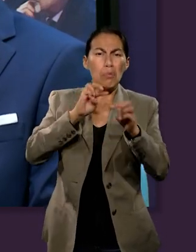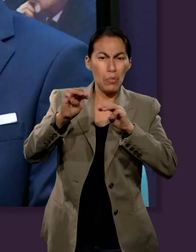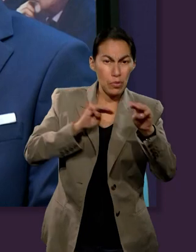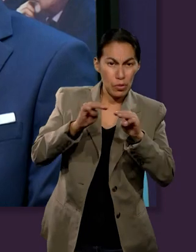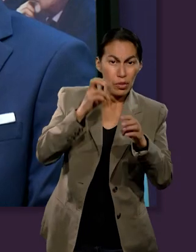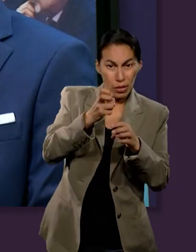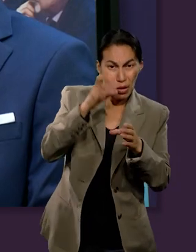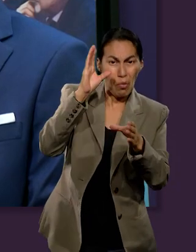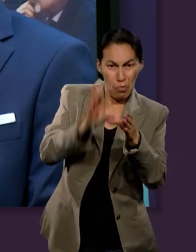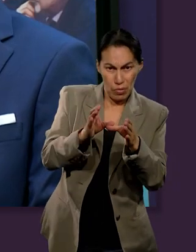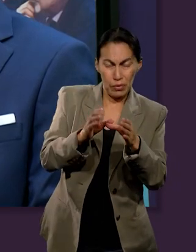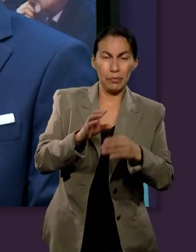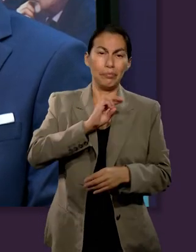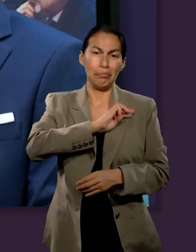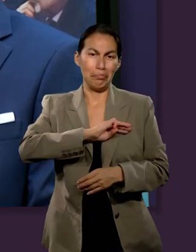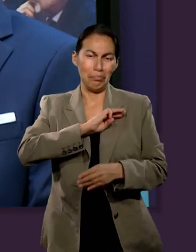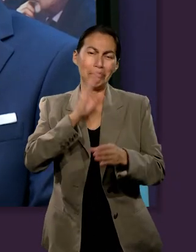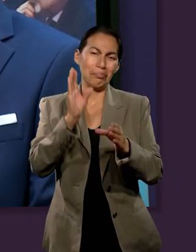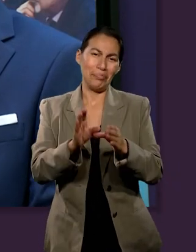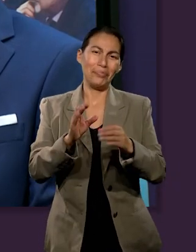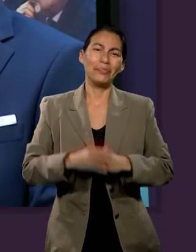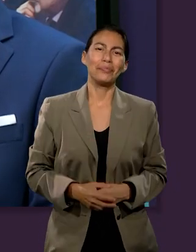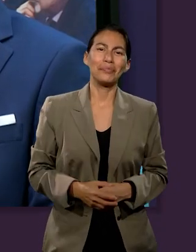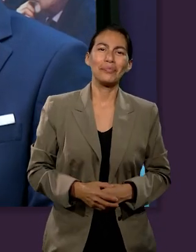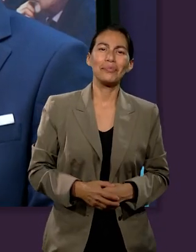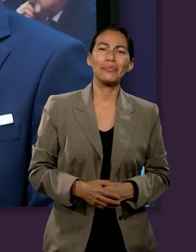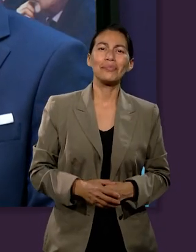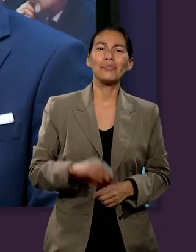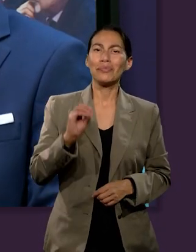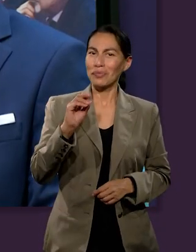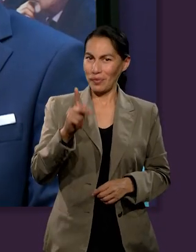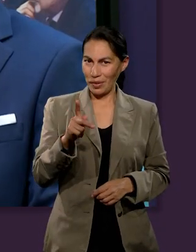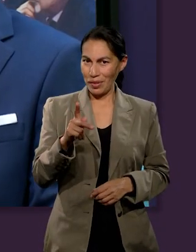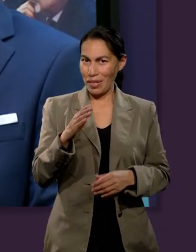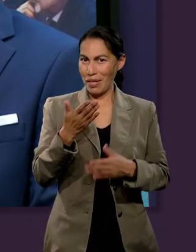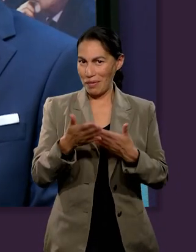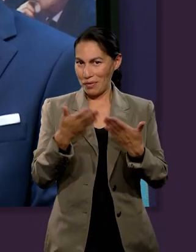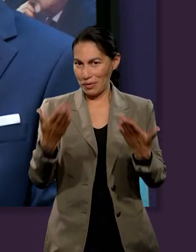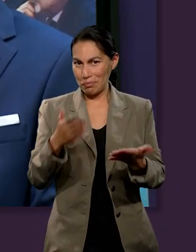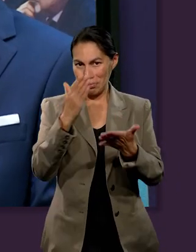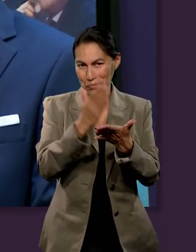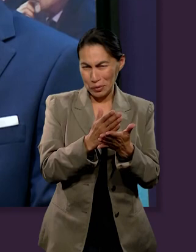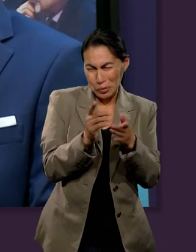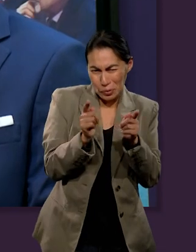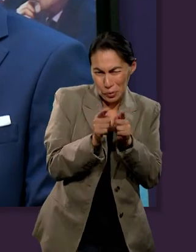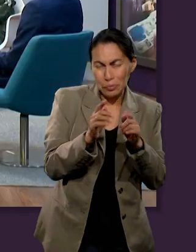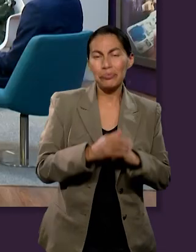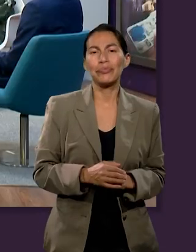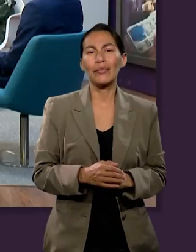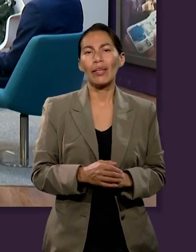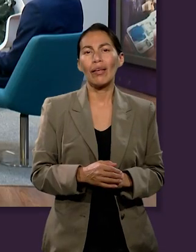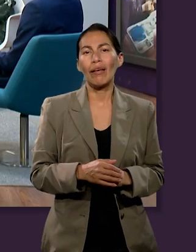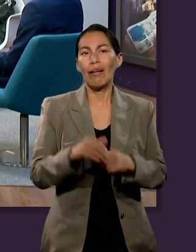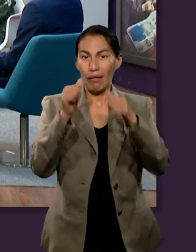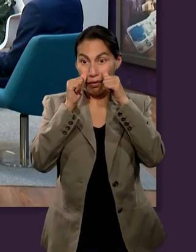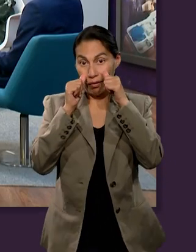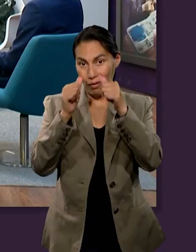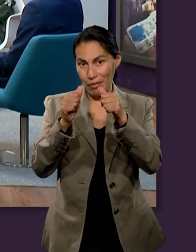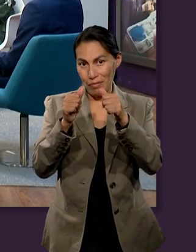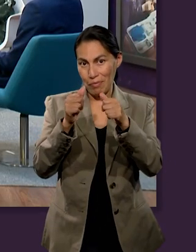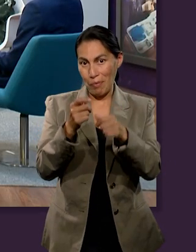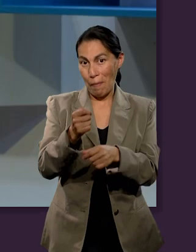Por lo tanto, vemos Dios en su sabiduría. Nos da todo lo necesario para poder seguir adelante en esa misión también. Ok.